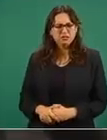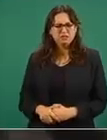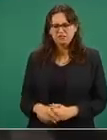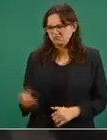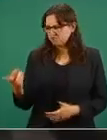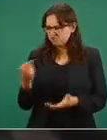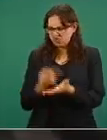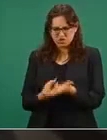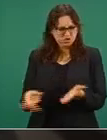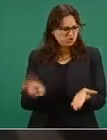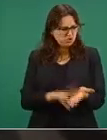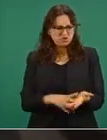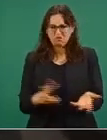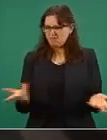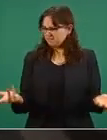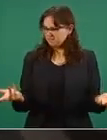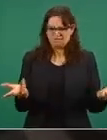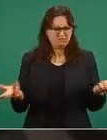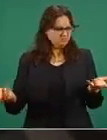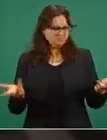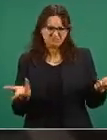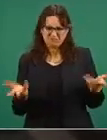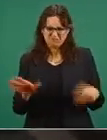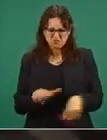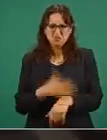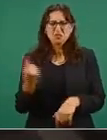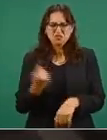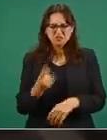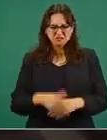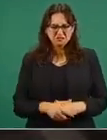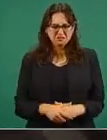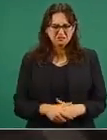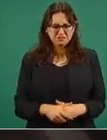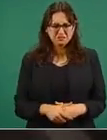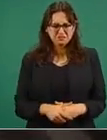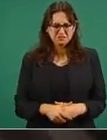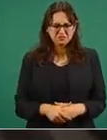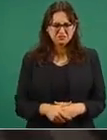Esa es la ley de Hidrocarburos.